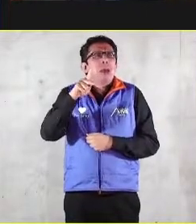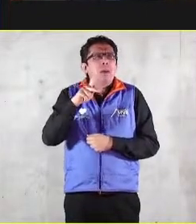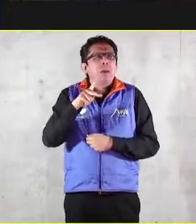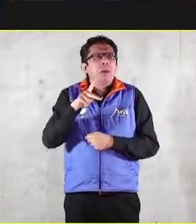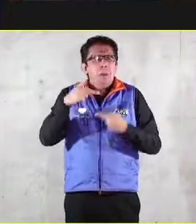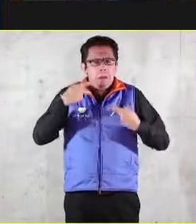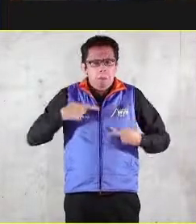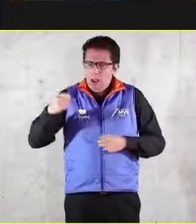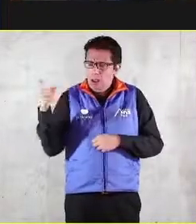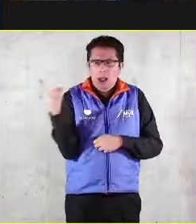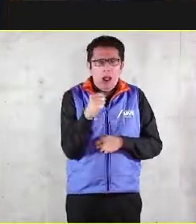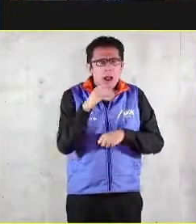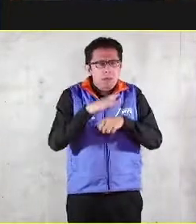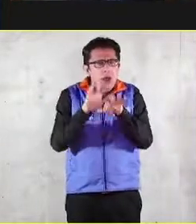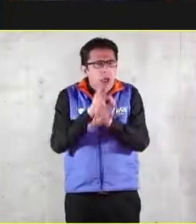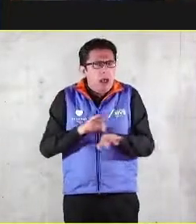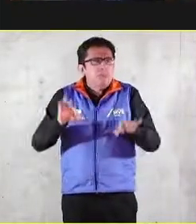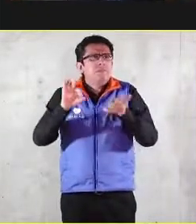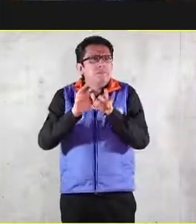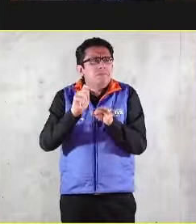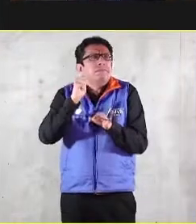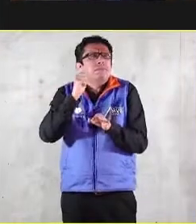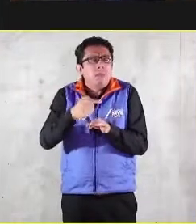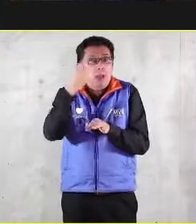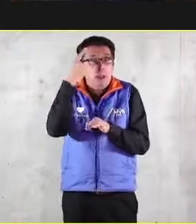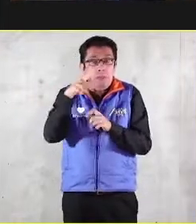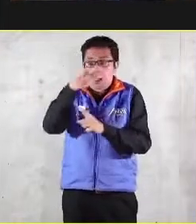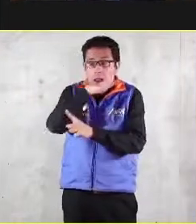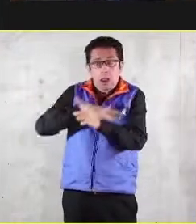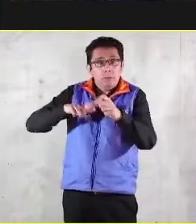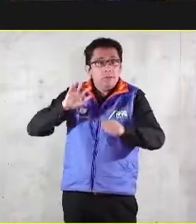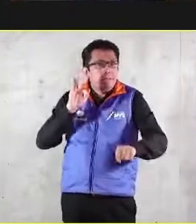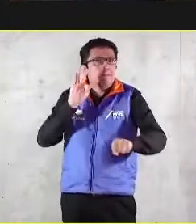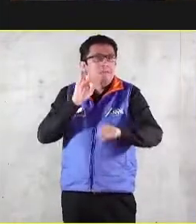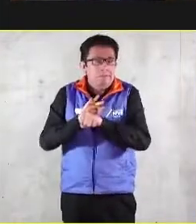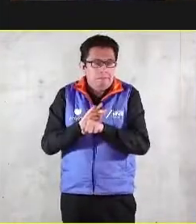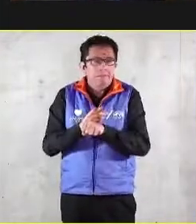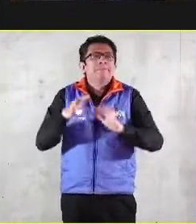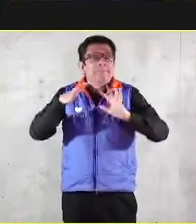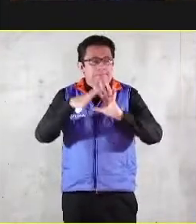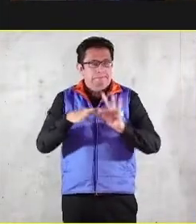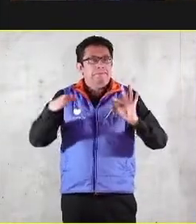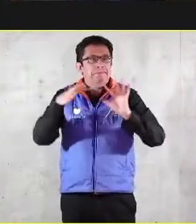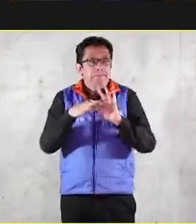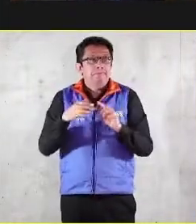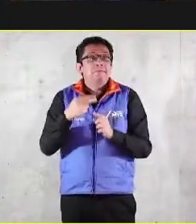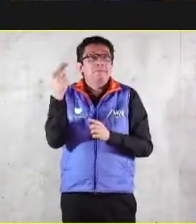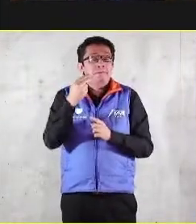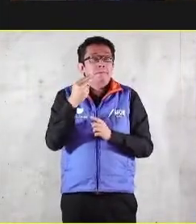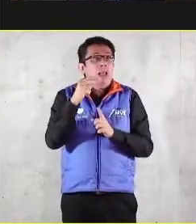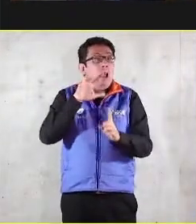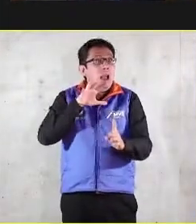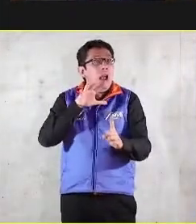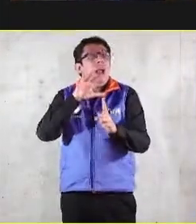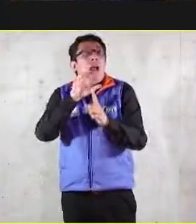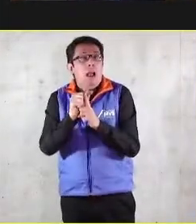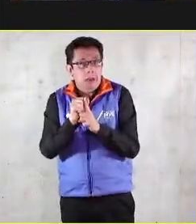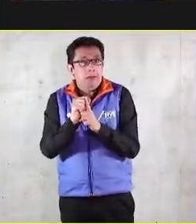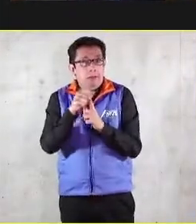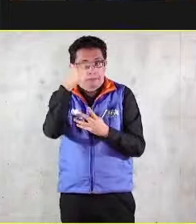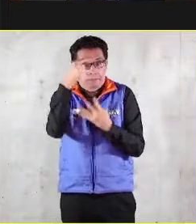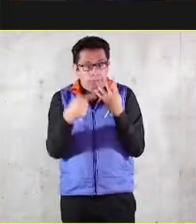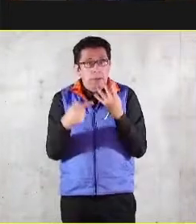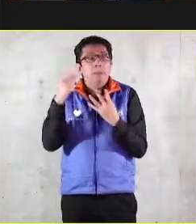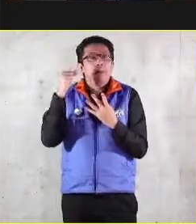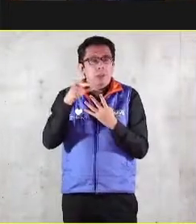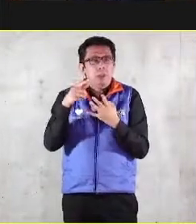persona en el centro y gestionar de cara al bien común? Bueno, pues tiene que ver otra vez con los fines y los medios, con lo que quiero lograr en el futuro